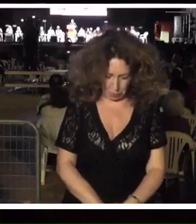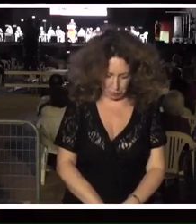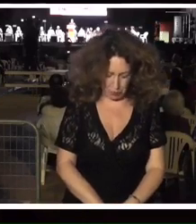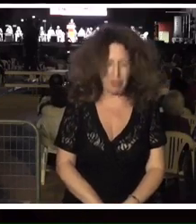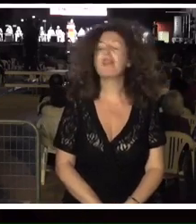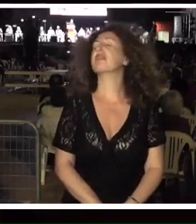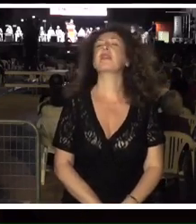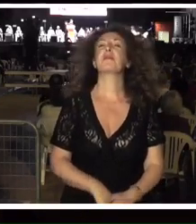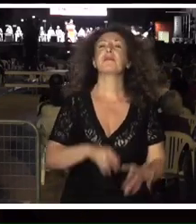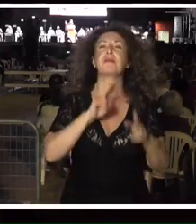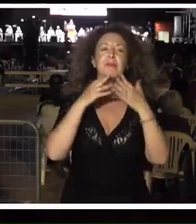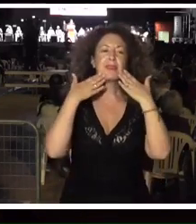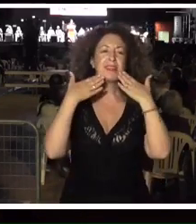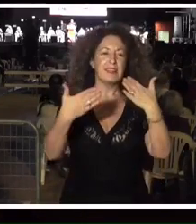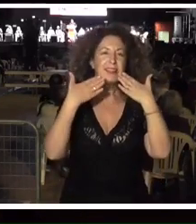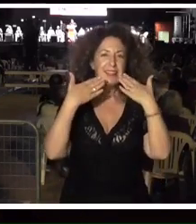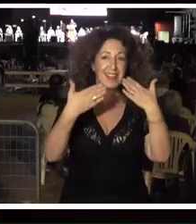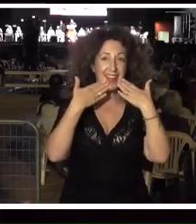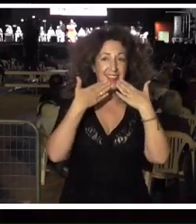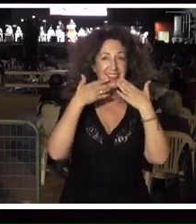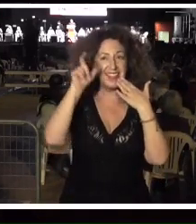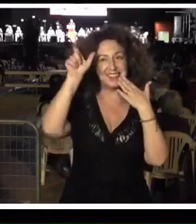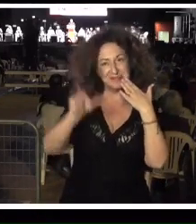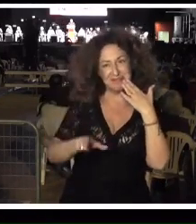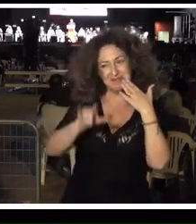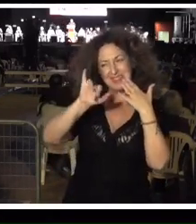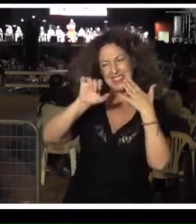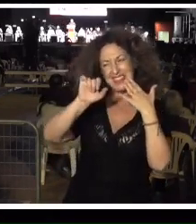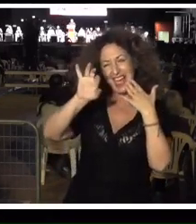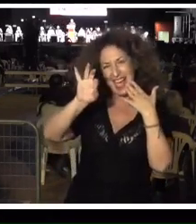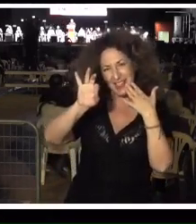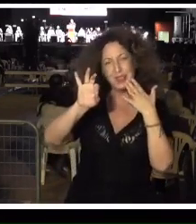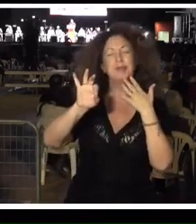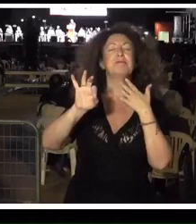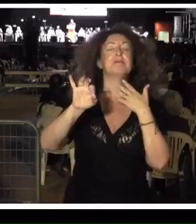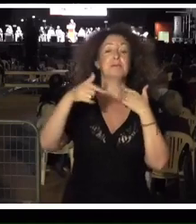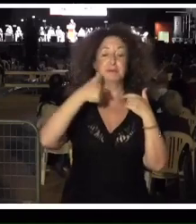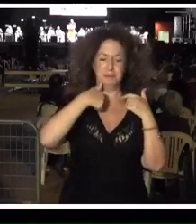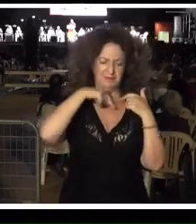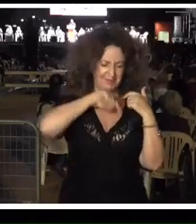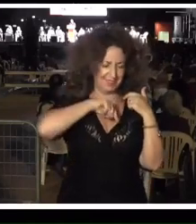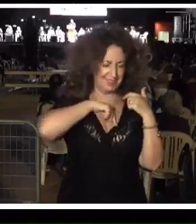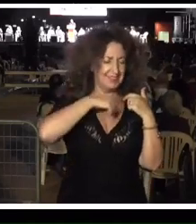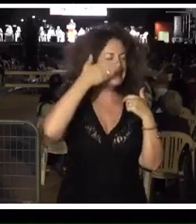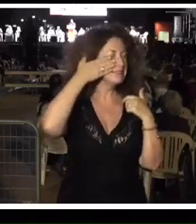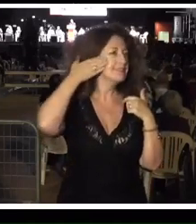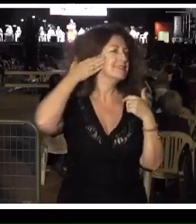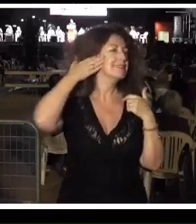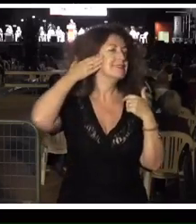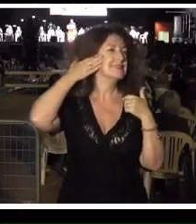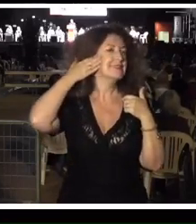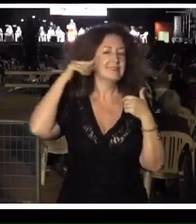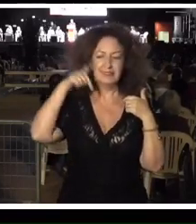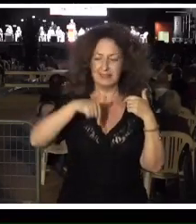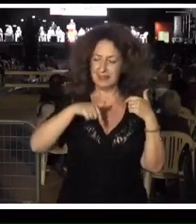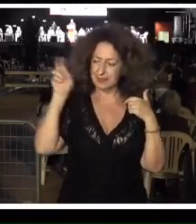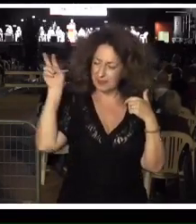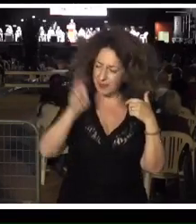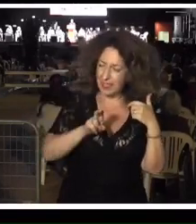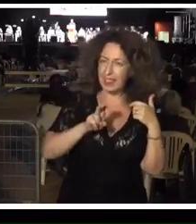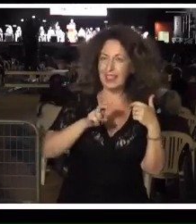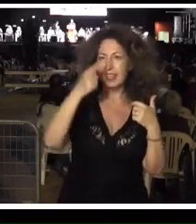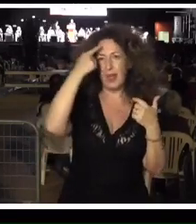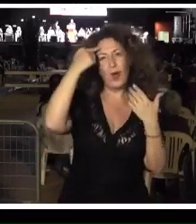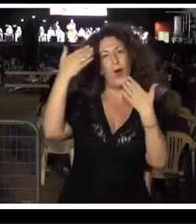Muchísimas gracias, Yayo. Para mí es un verdadero honor poder participar en este breve homenaje